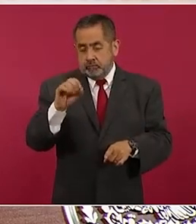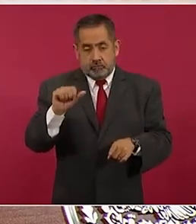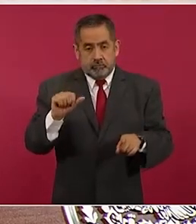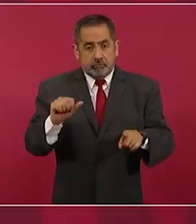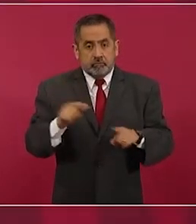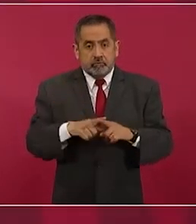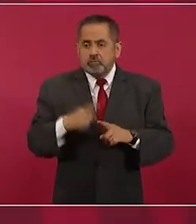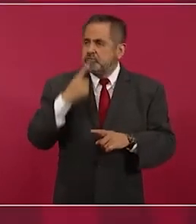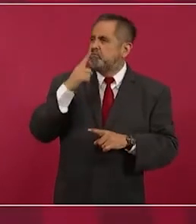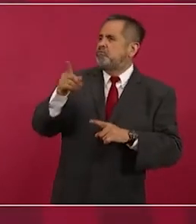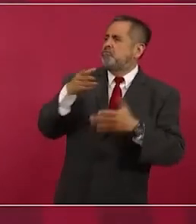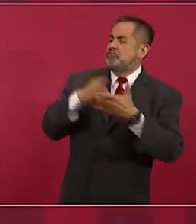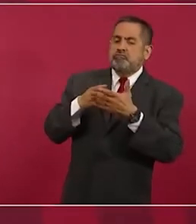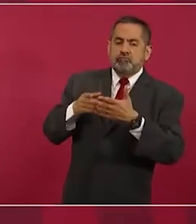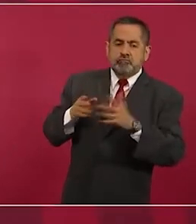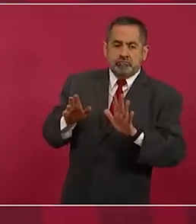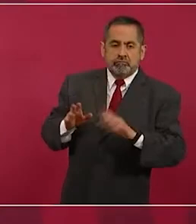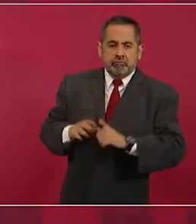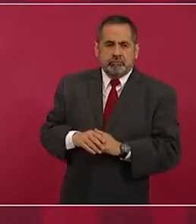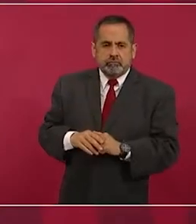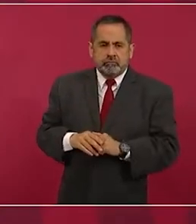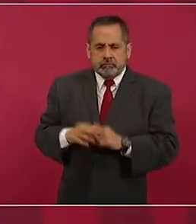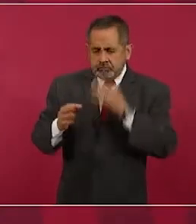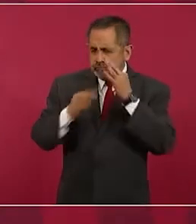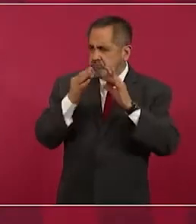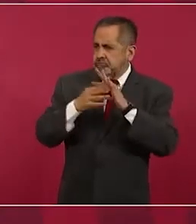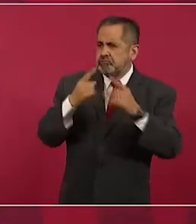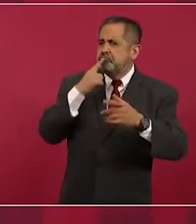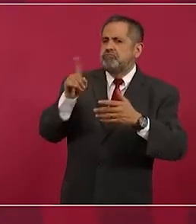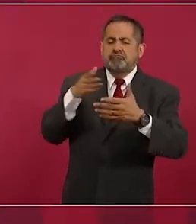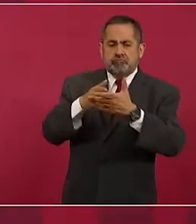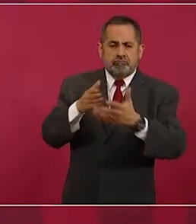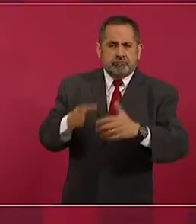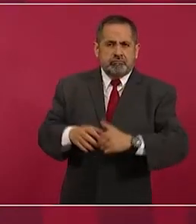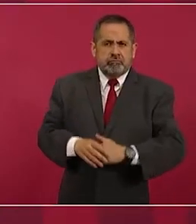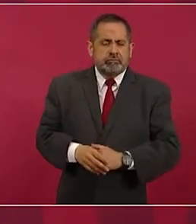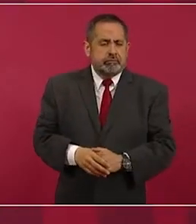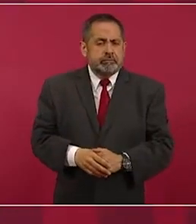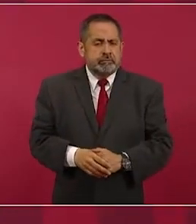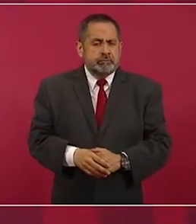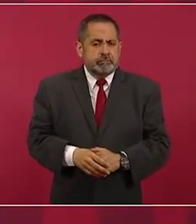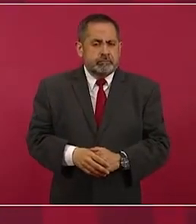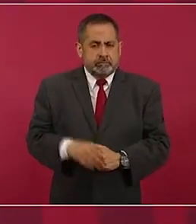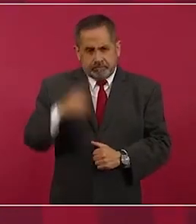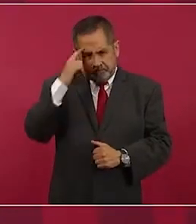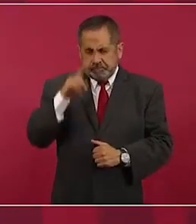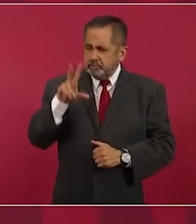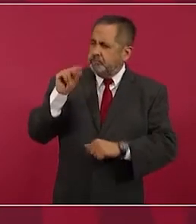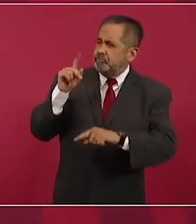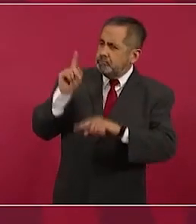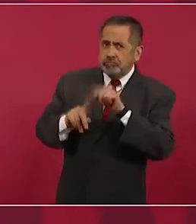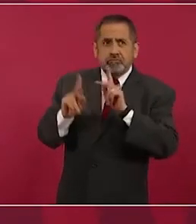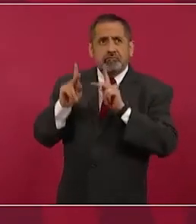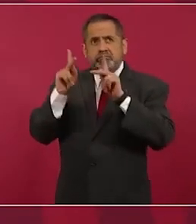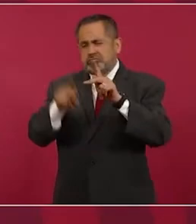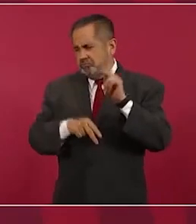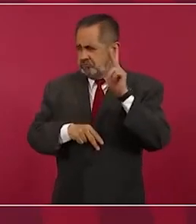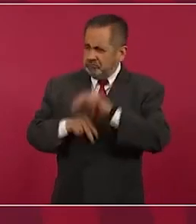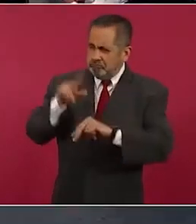se amparó, o sea, o promovió un amparo para que no hiciéramos el segundo piso